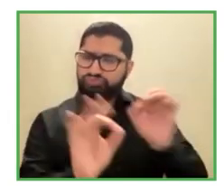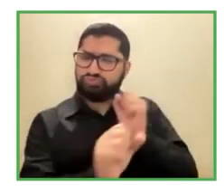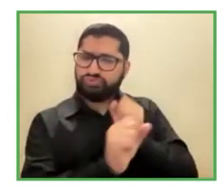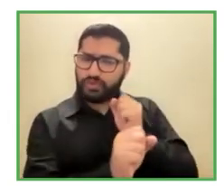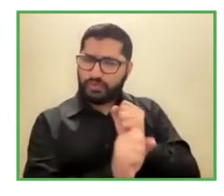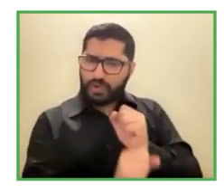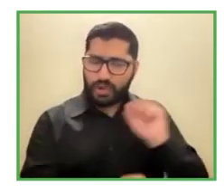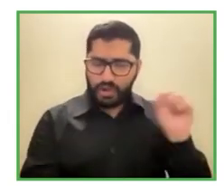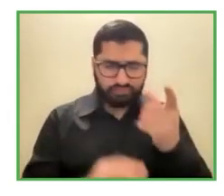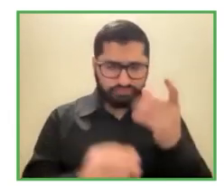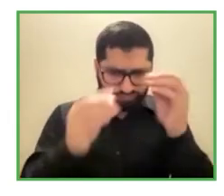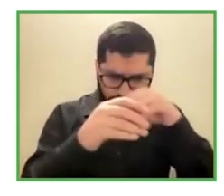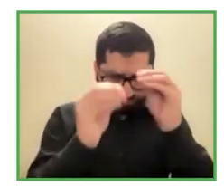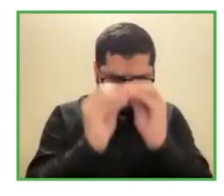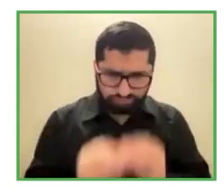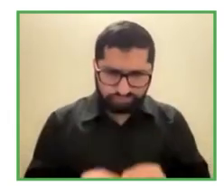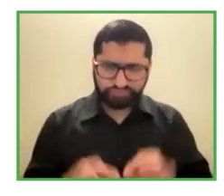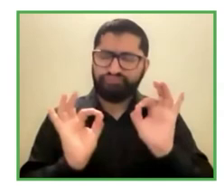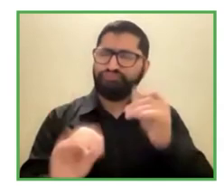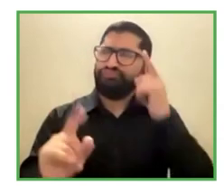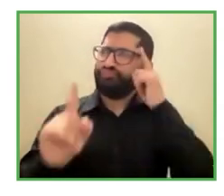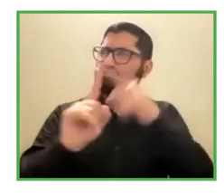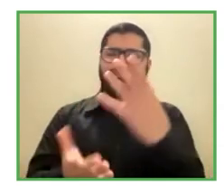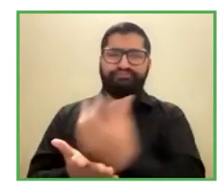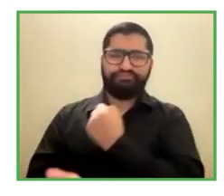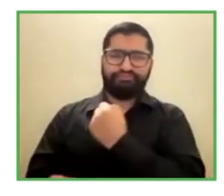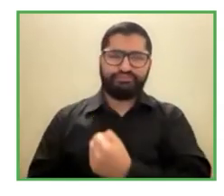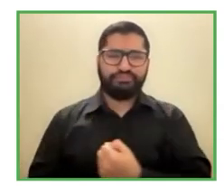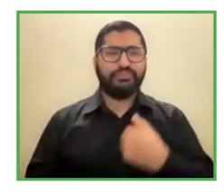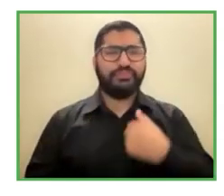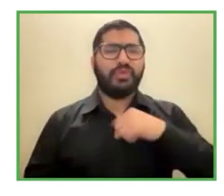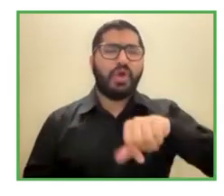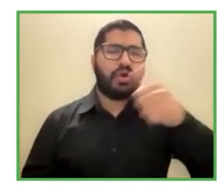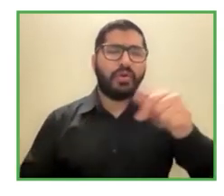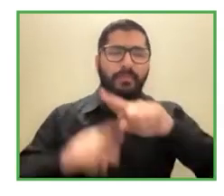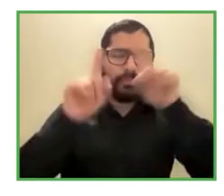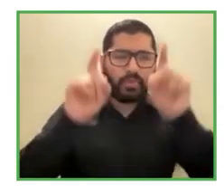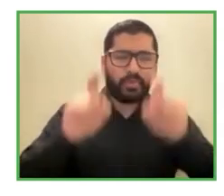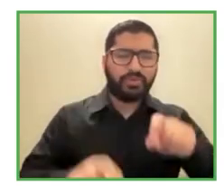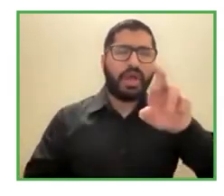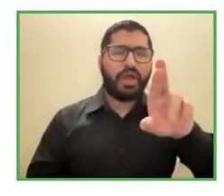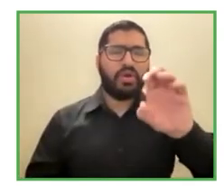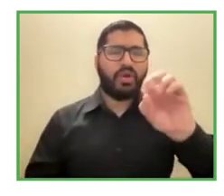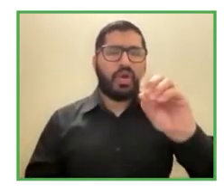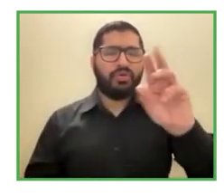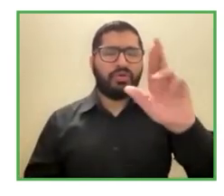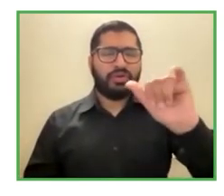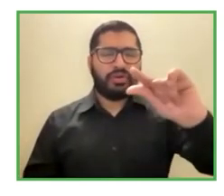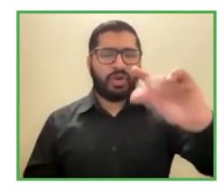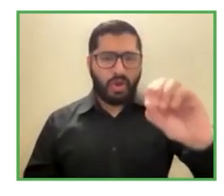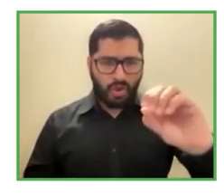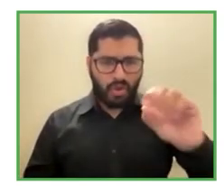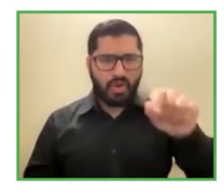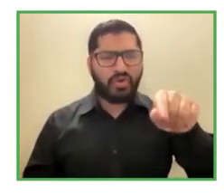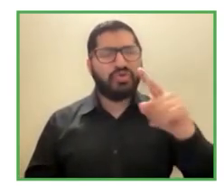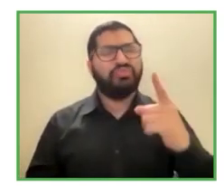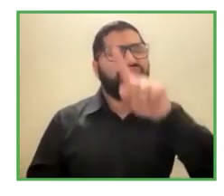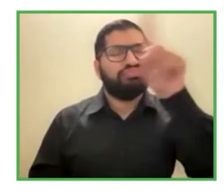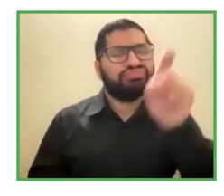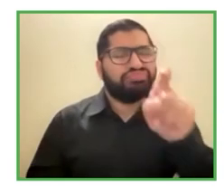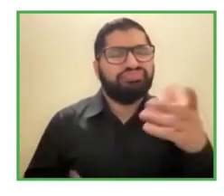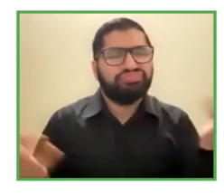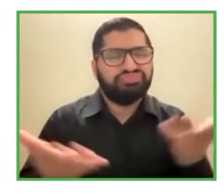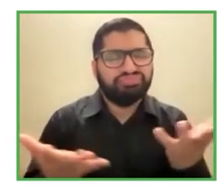lugar nuestra pregunta para Rodrigo Rodrigo ¿cuáles son los objetivos del proyecto para los próximos años? ¿es